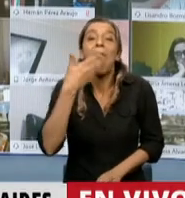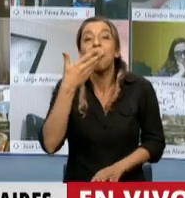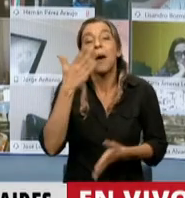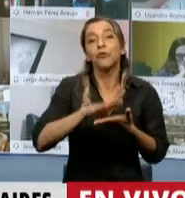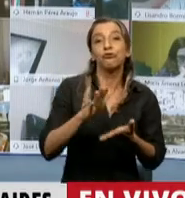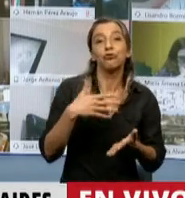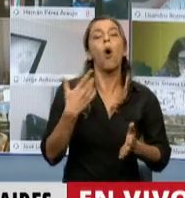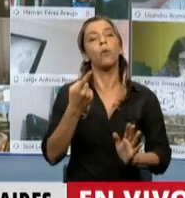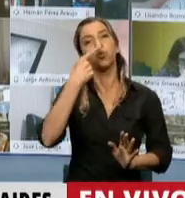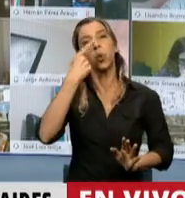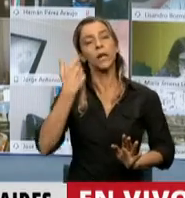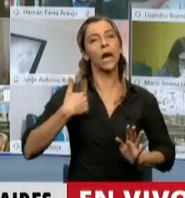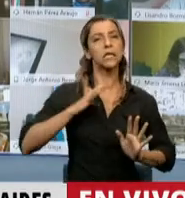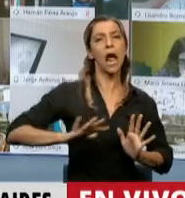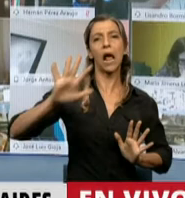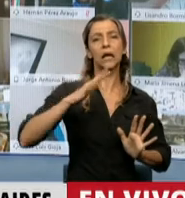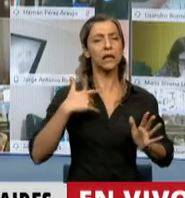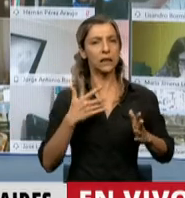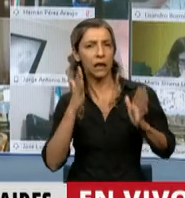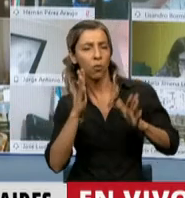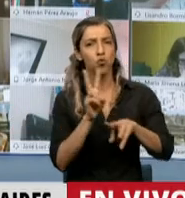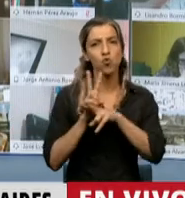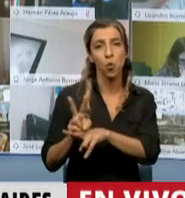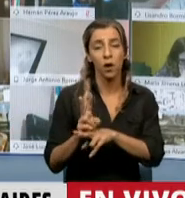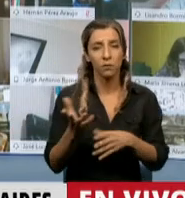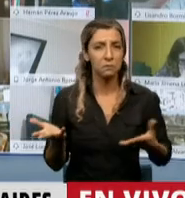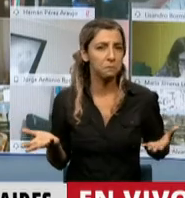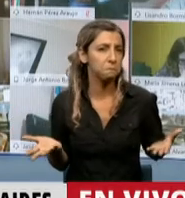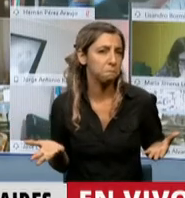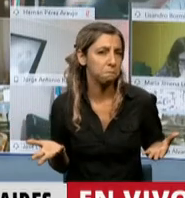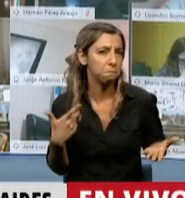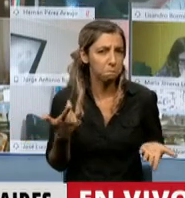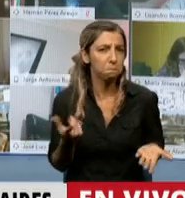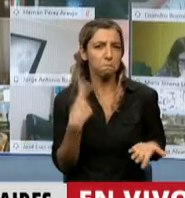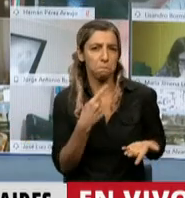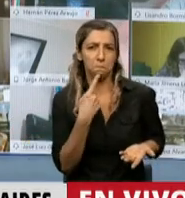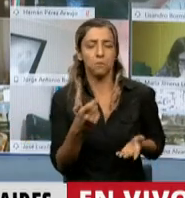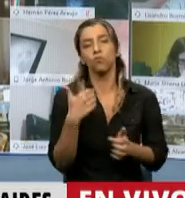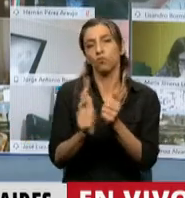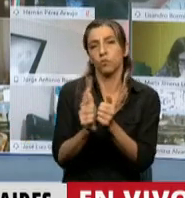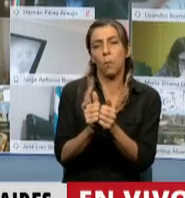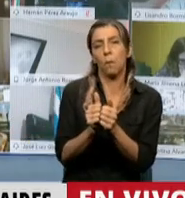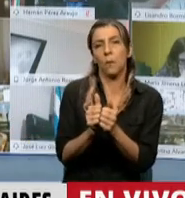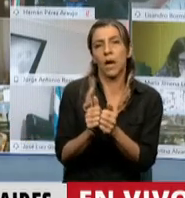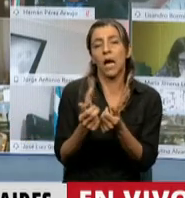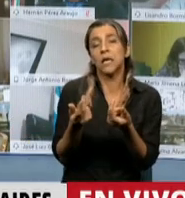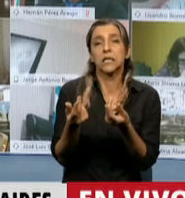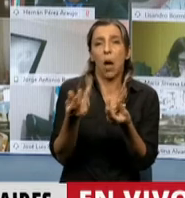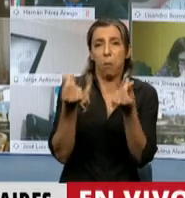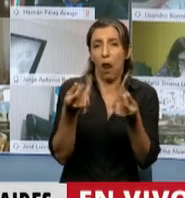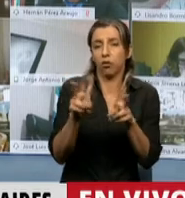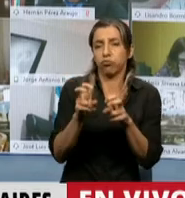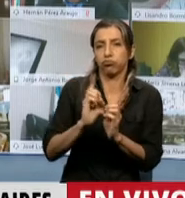evitando darle una ayuda financiera a una empresa que está fugando los capitales en una guarida